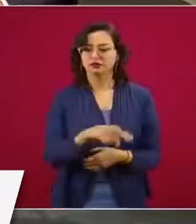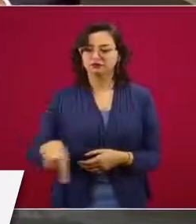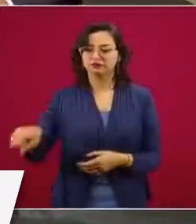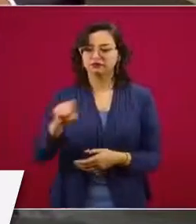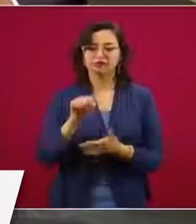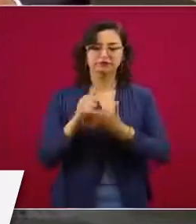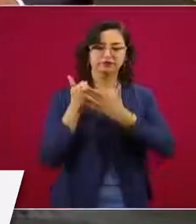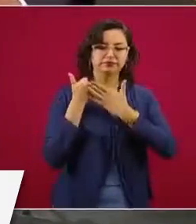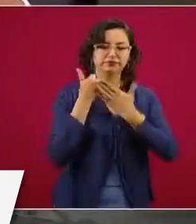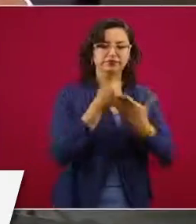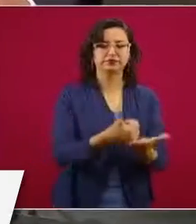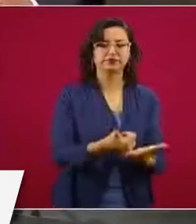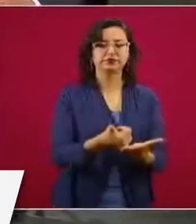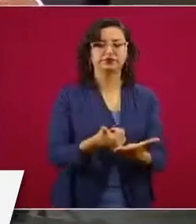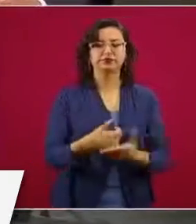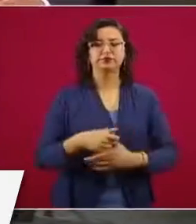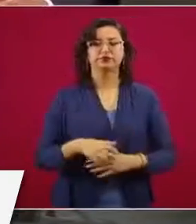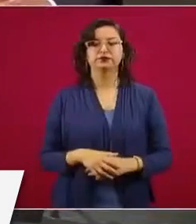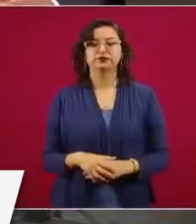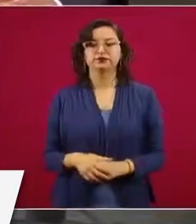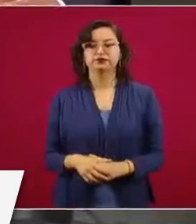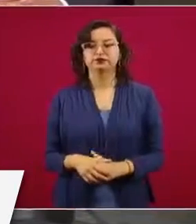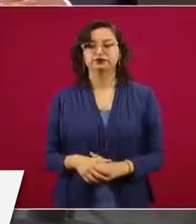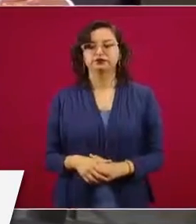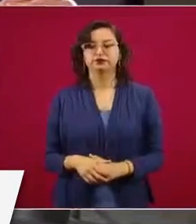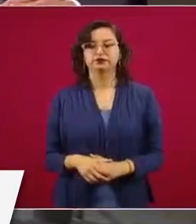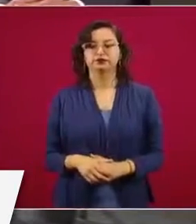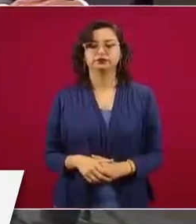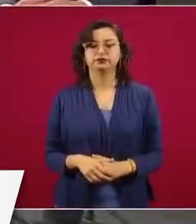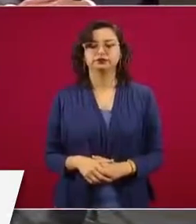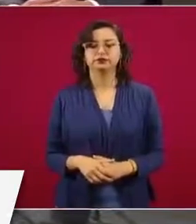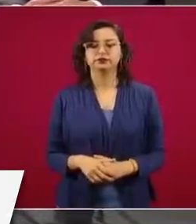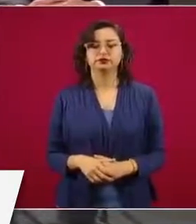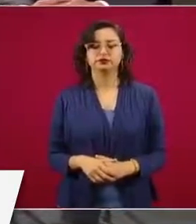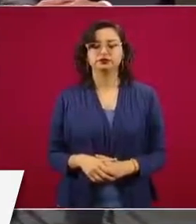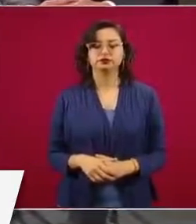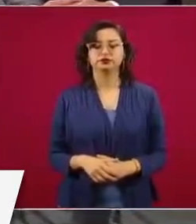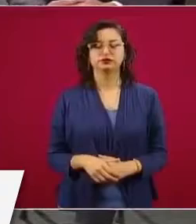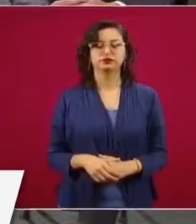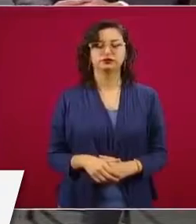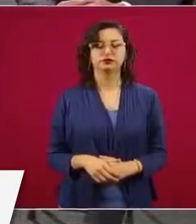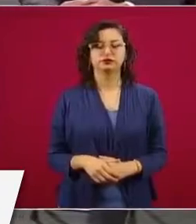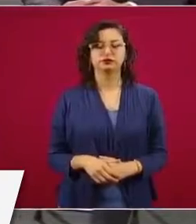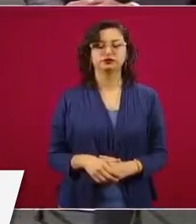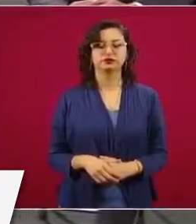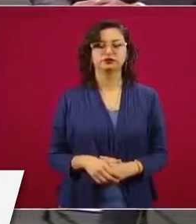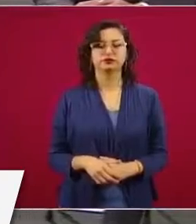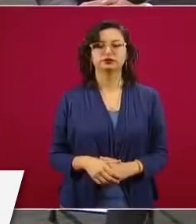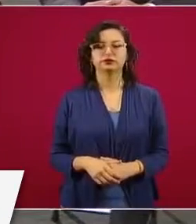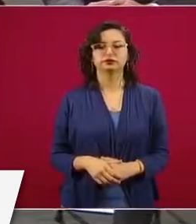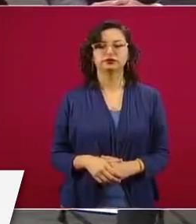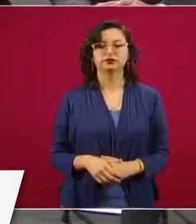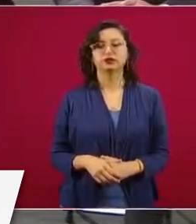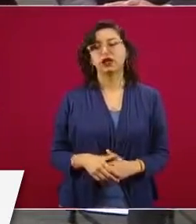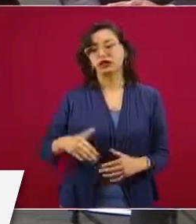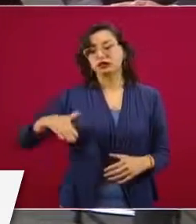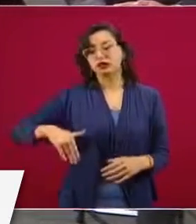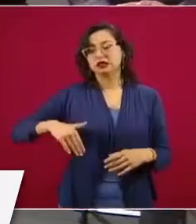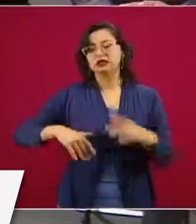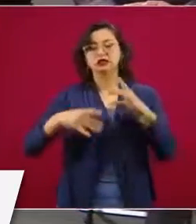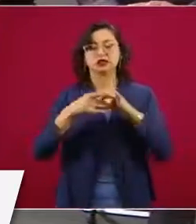Estamos, les comentaba, y de eso se habla todos los días